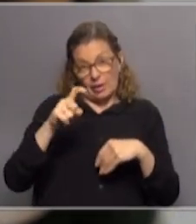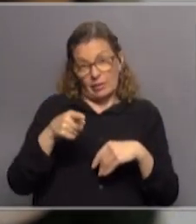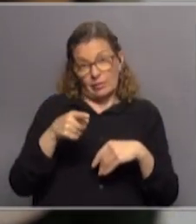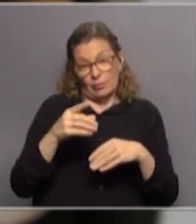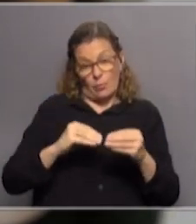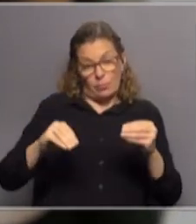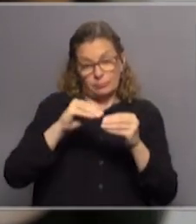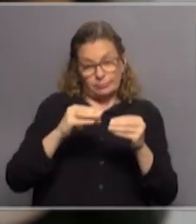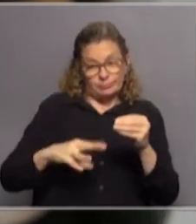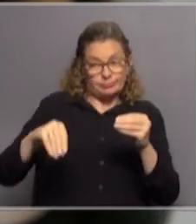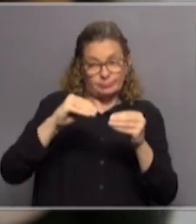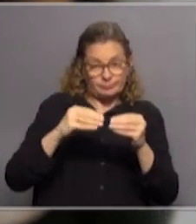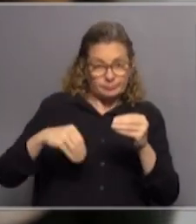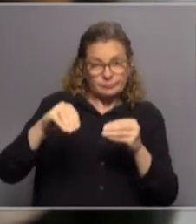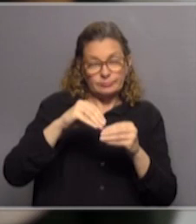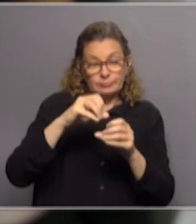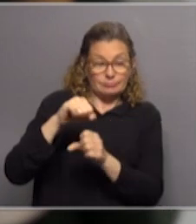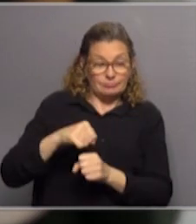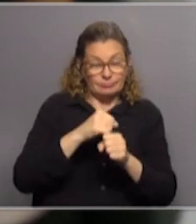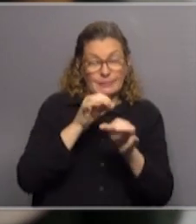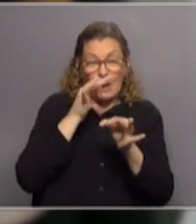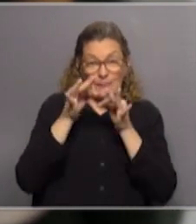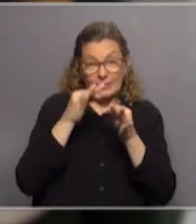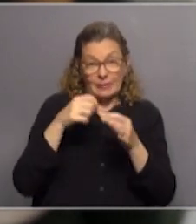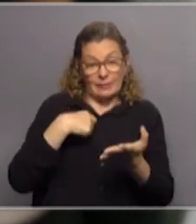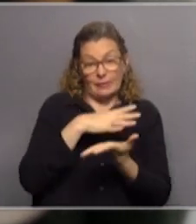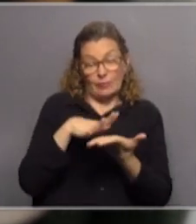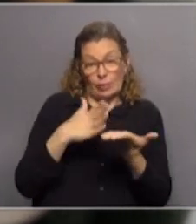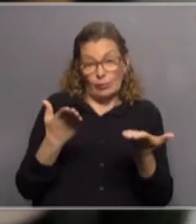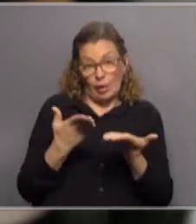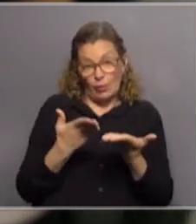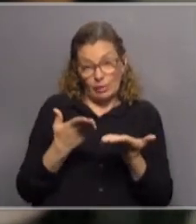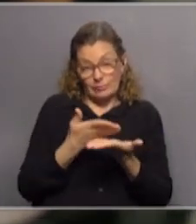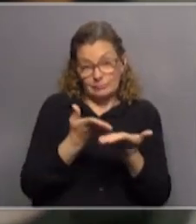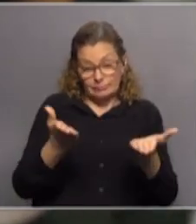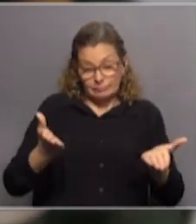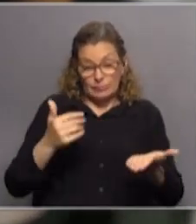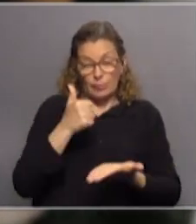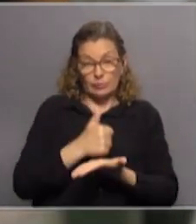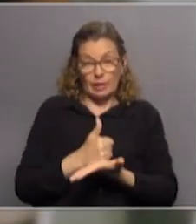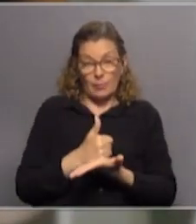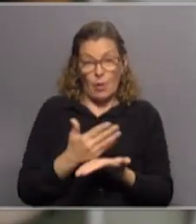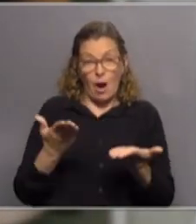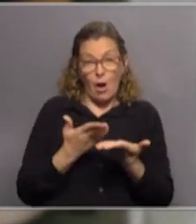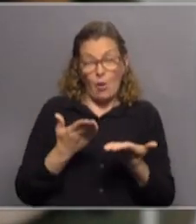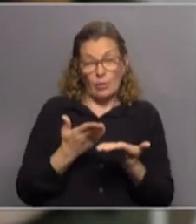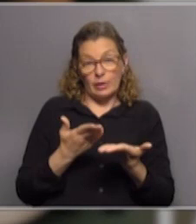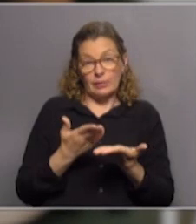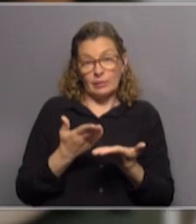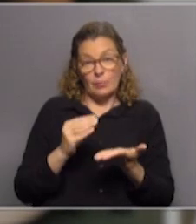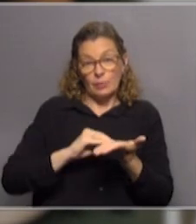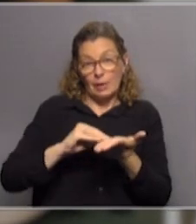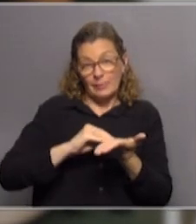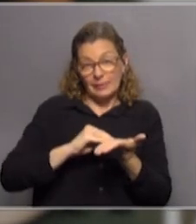un cóctel que pueda explicar la situación actual en la que nos encontramos, una